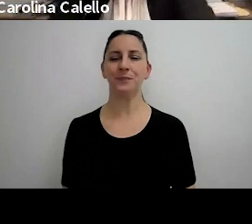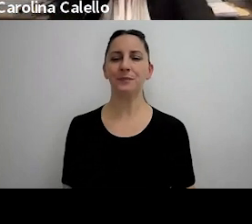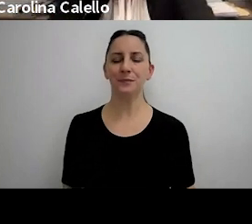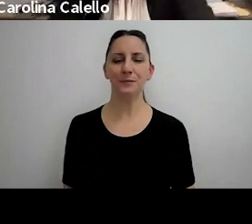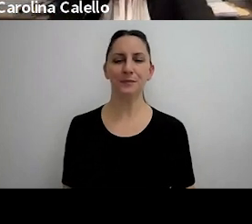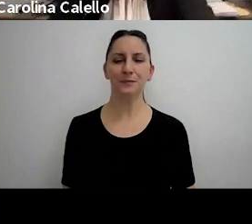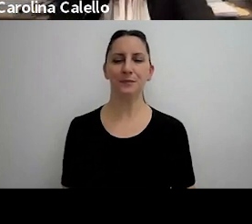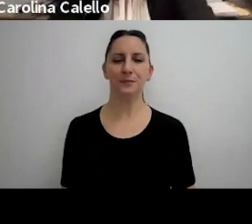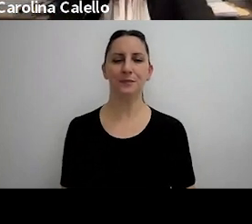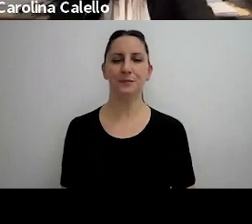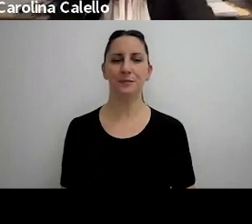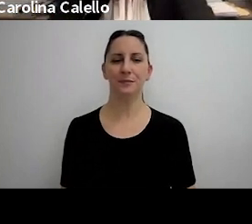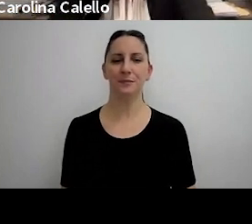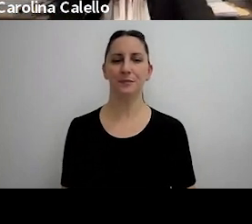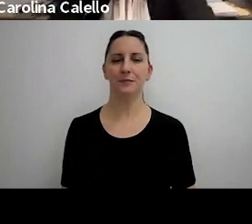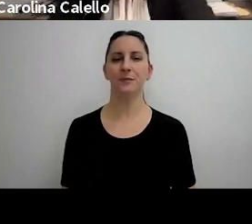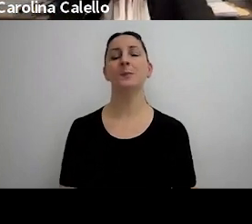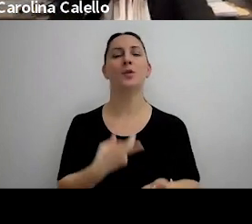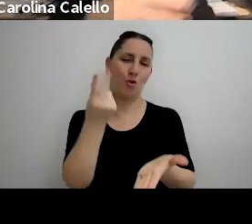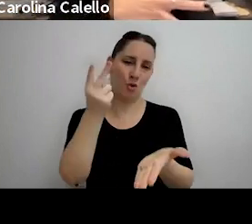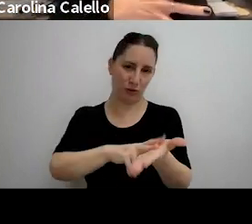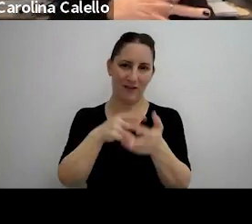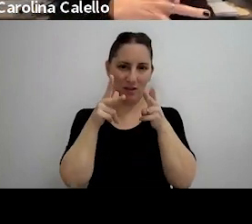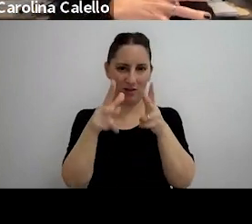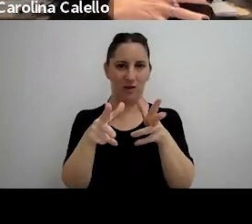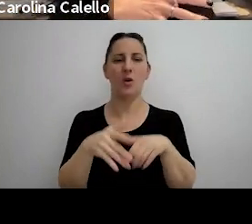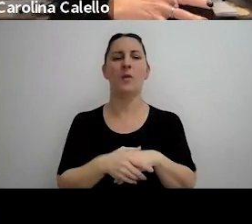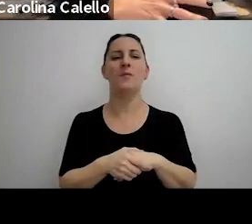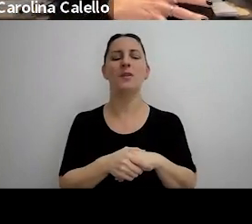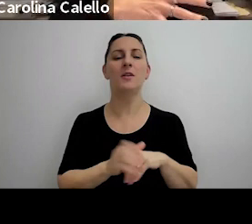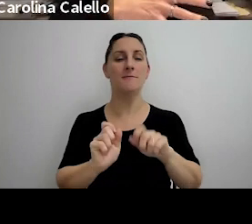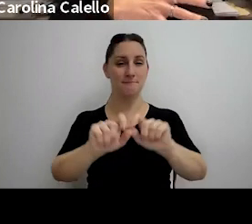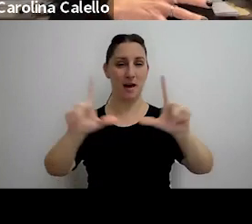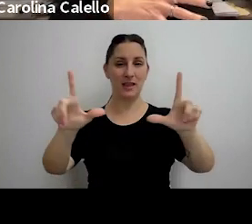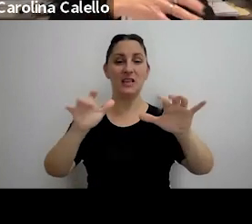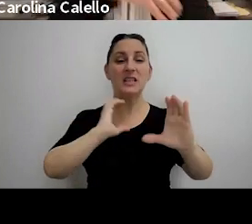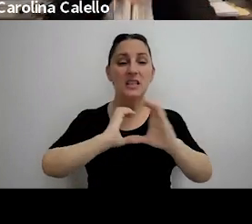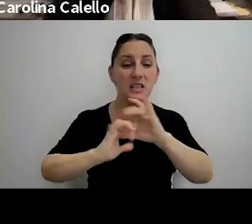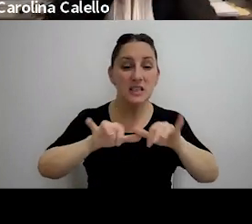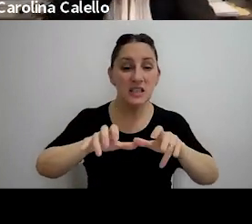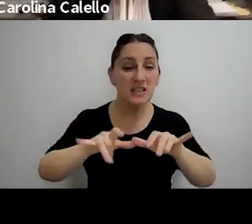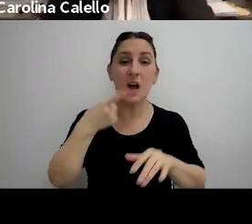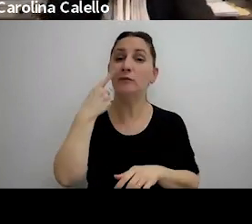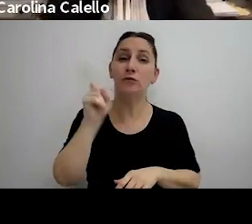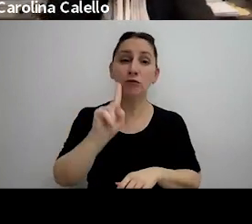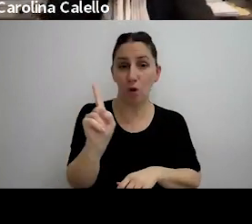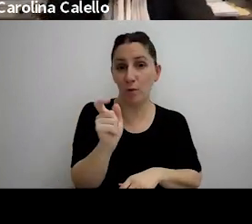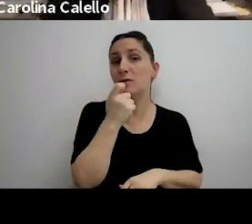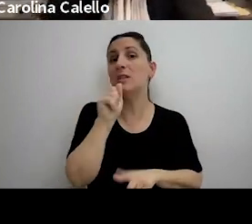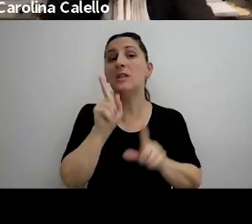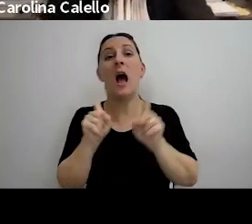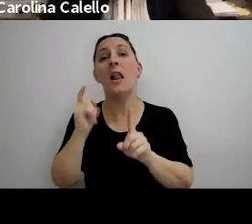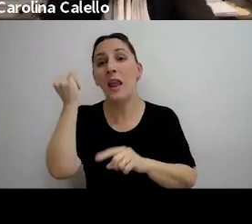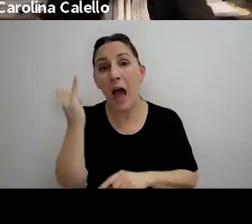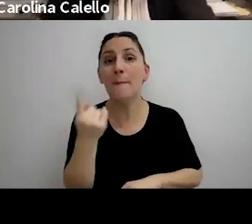bueno ahí vuelvo a decir yo con la pantalla no veo los chats así que si alguien tiene chats me van